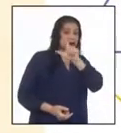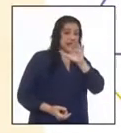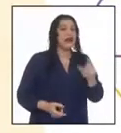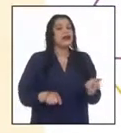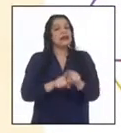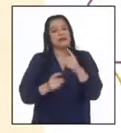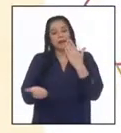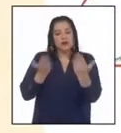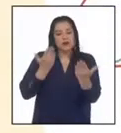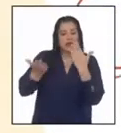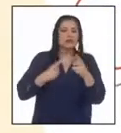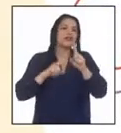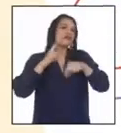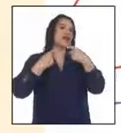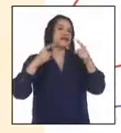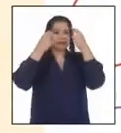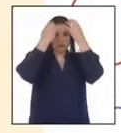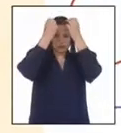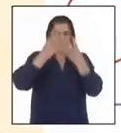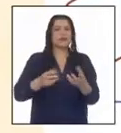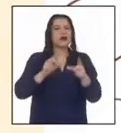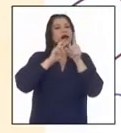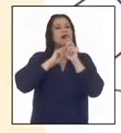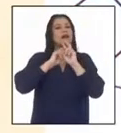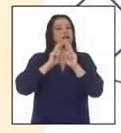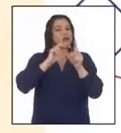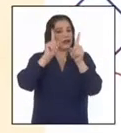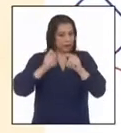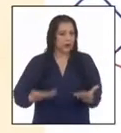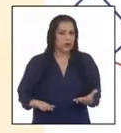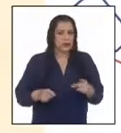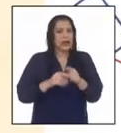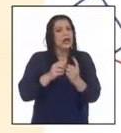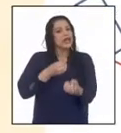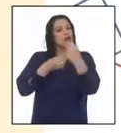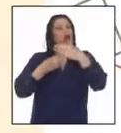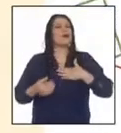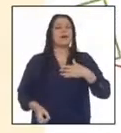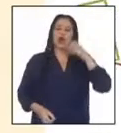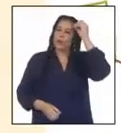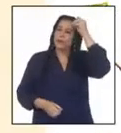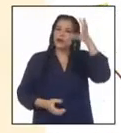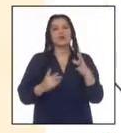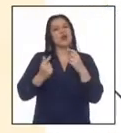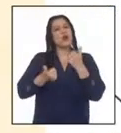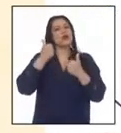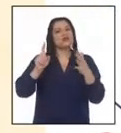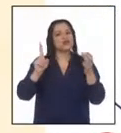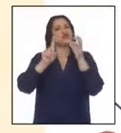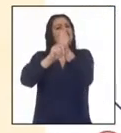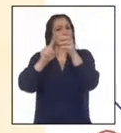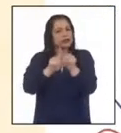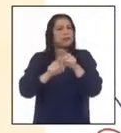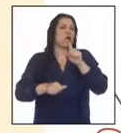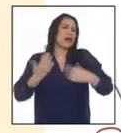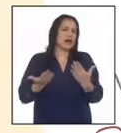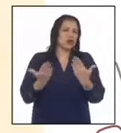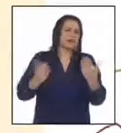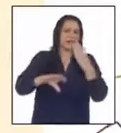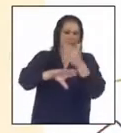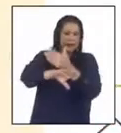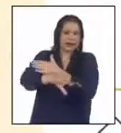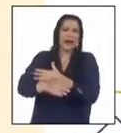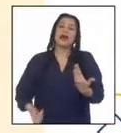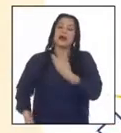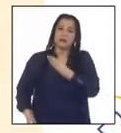de diversas fuentes al dar respuesta a la pregunta del reto. Incluyo mi reflexión sobre los logros y aspectos por mejorar que tenemos los ciudadanos y el